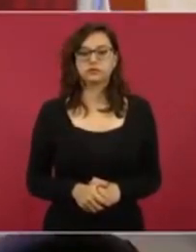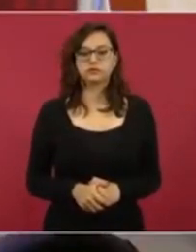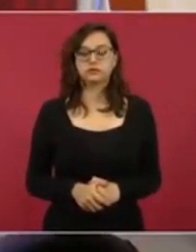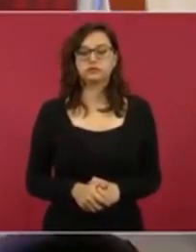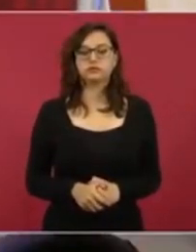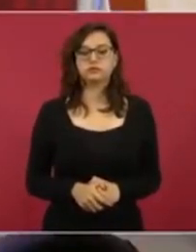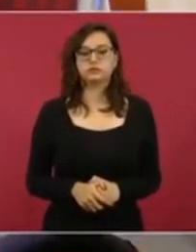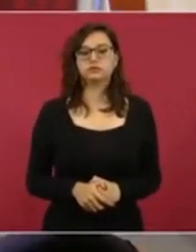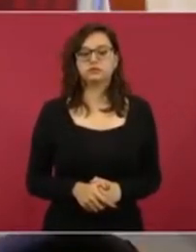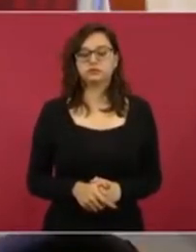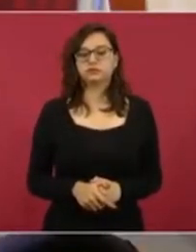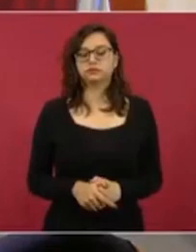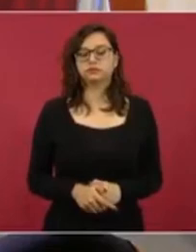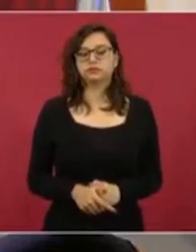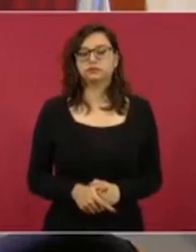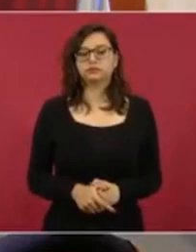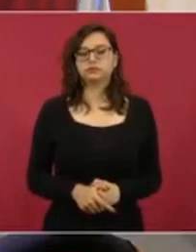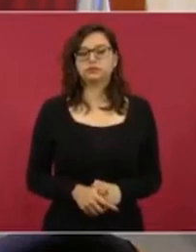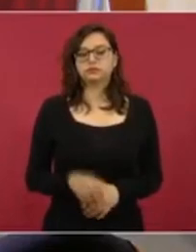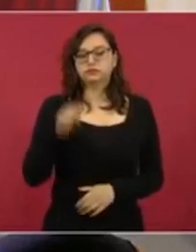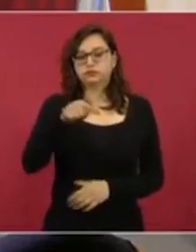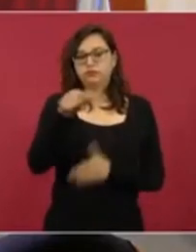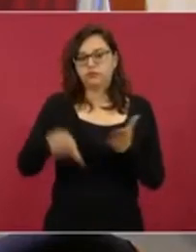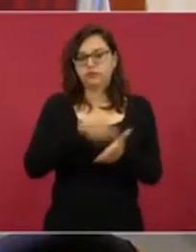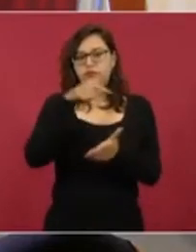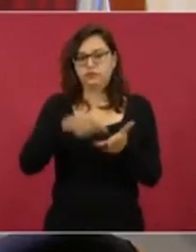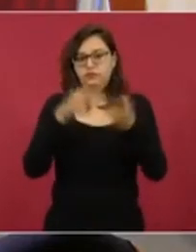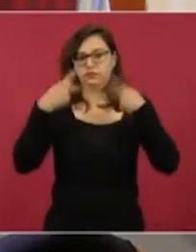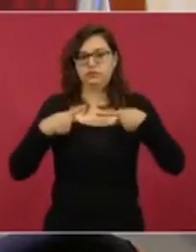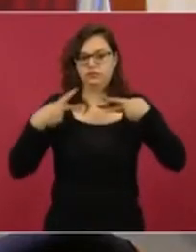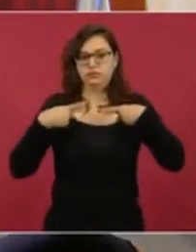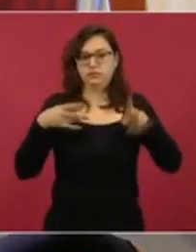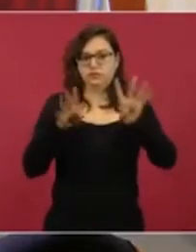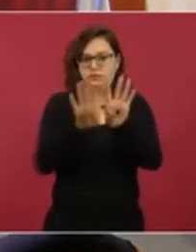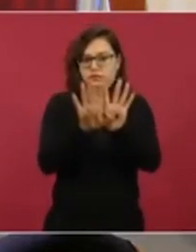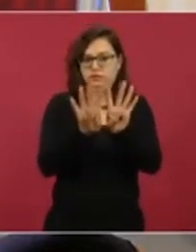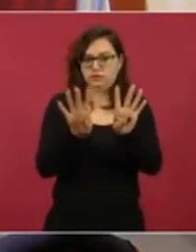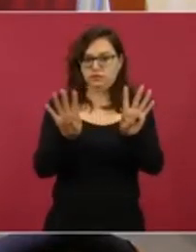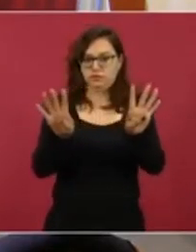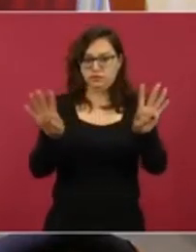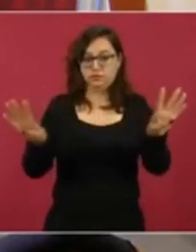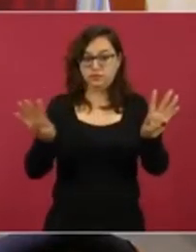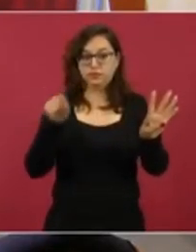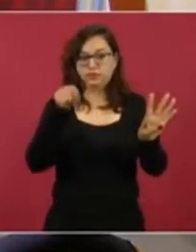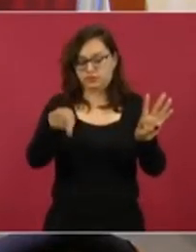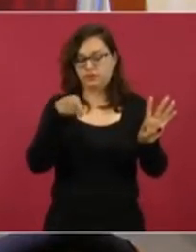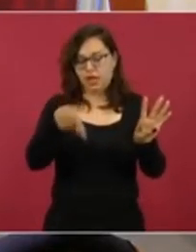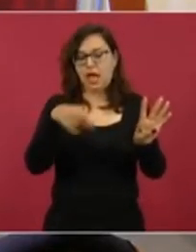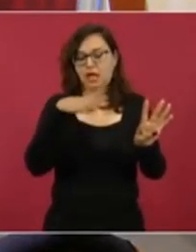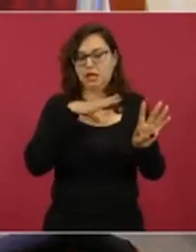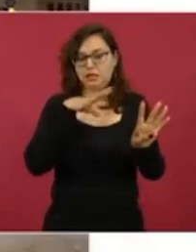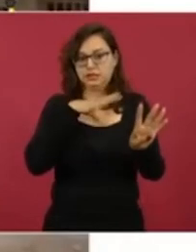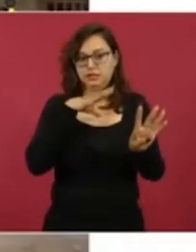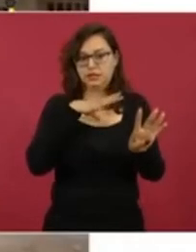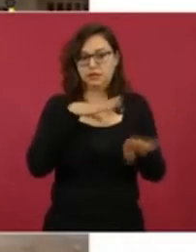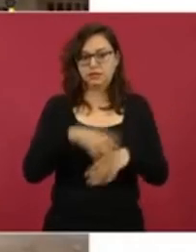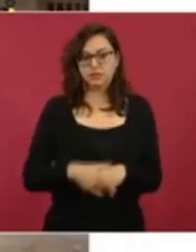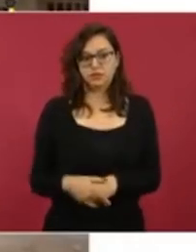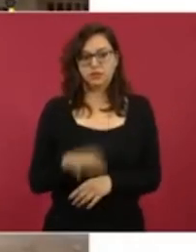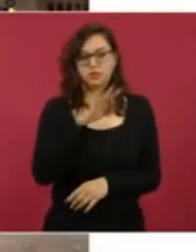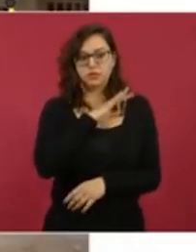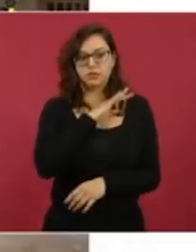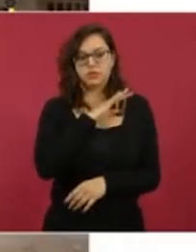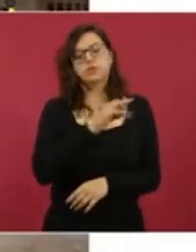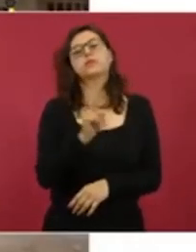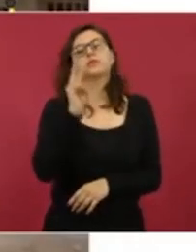donde estaban colocadas las personas. Si ustedes pueden